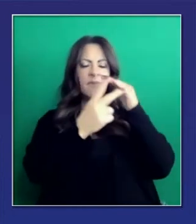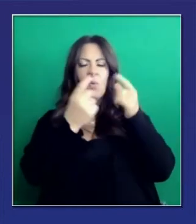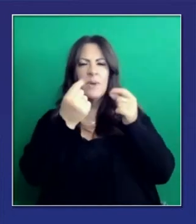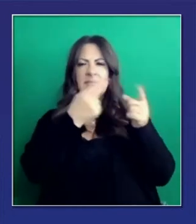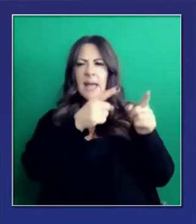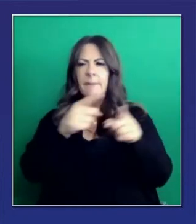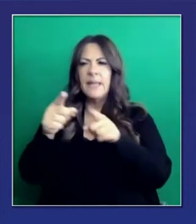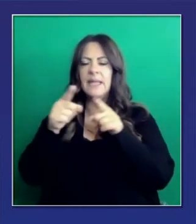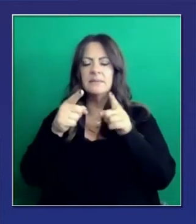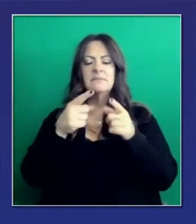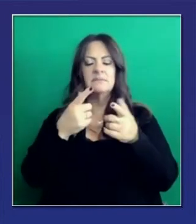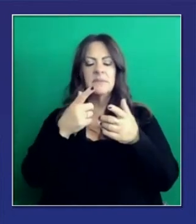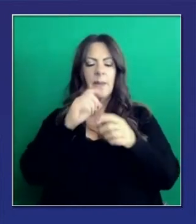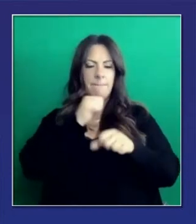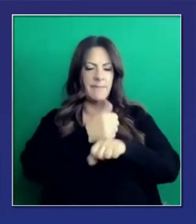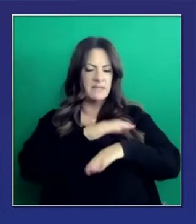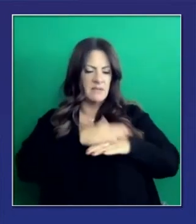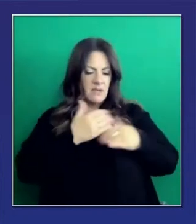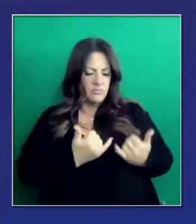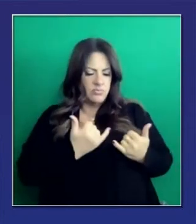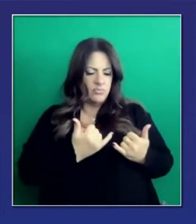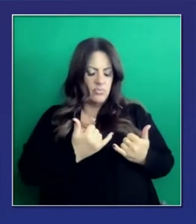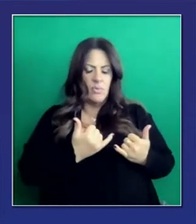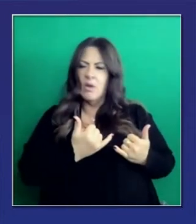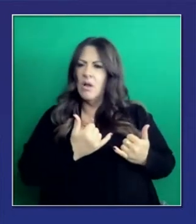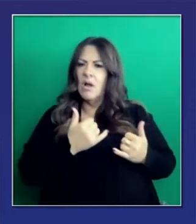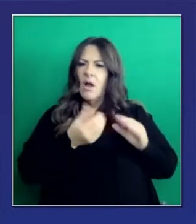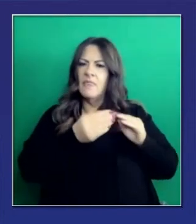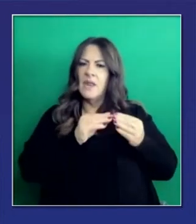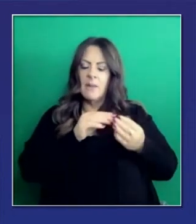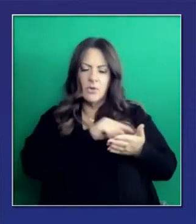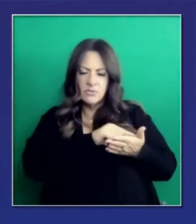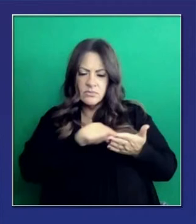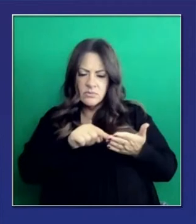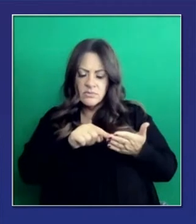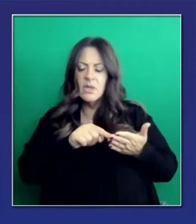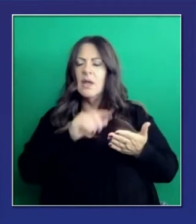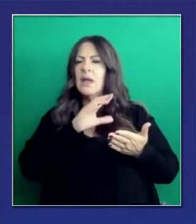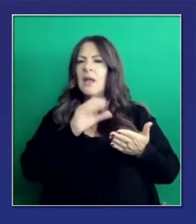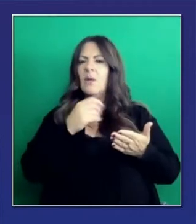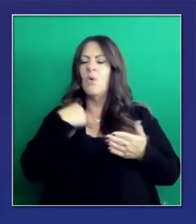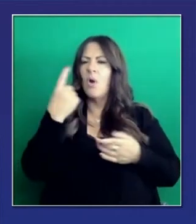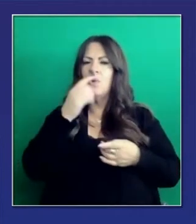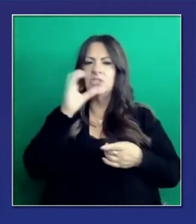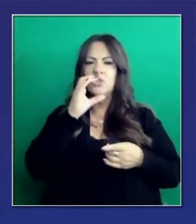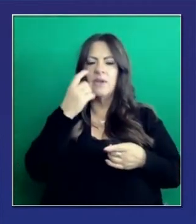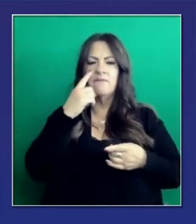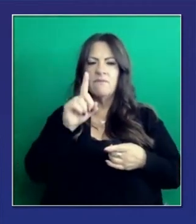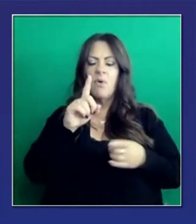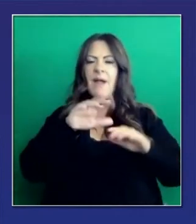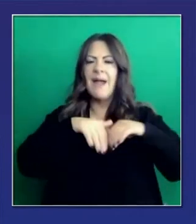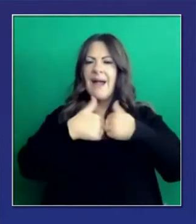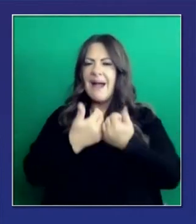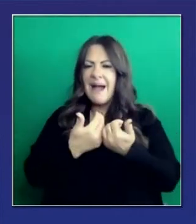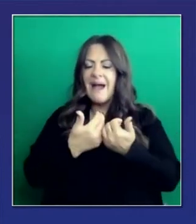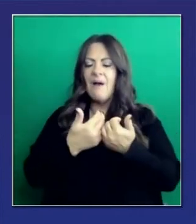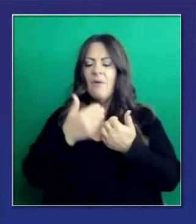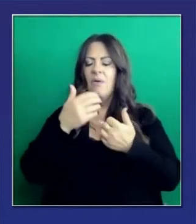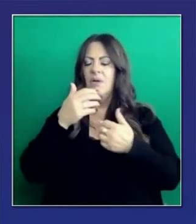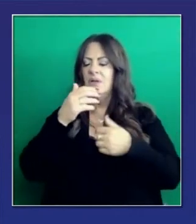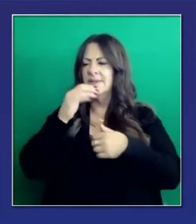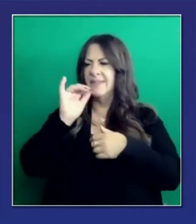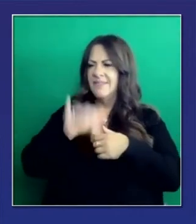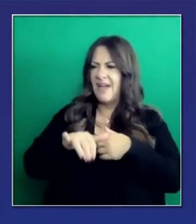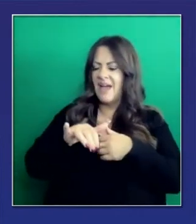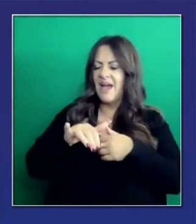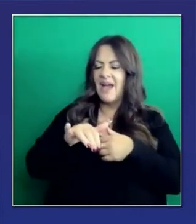futuro, poder entender esto. Siempre tratamos de dar la mayor información posible que tengamos. Pero estamos viendo cómo es que